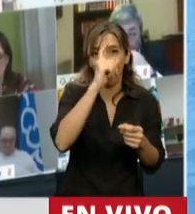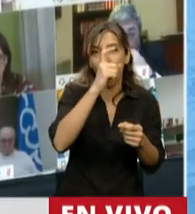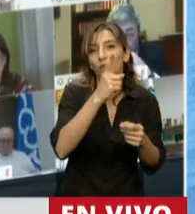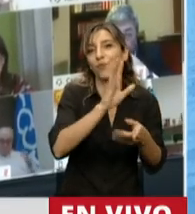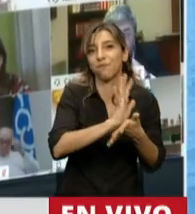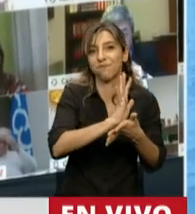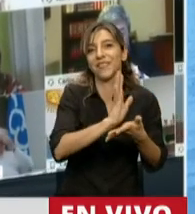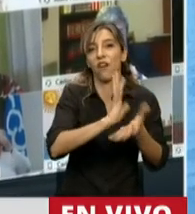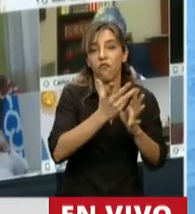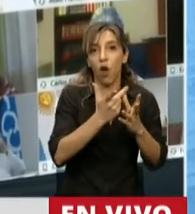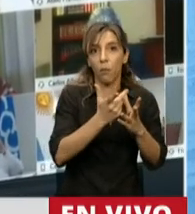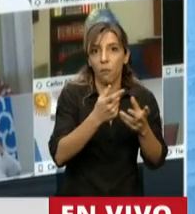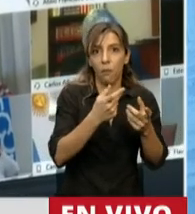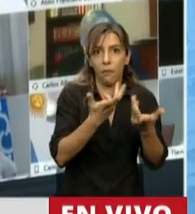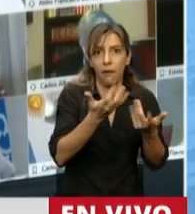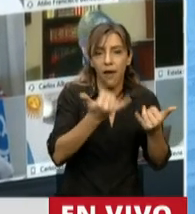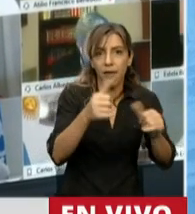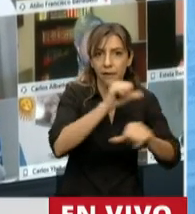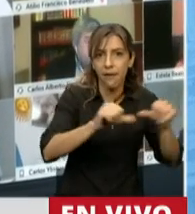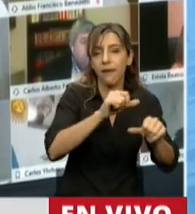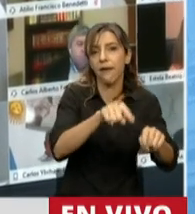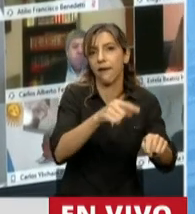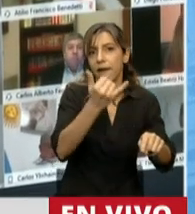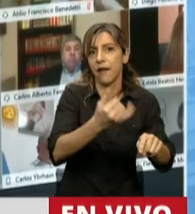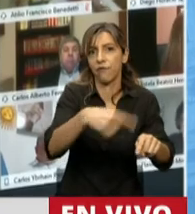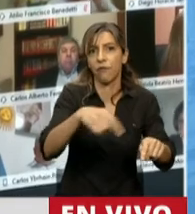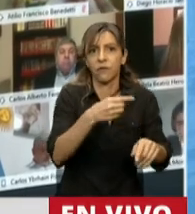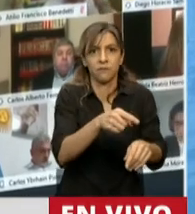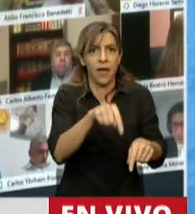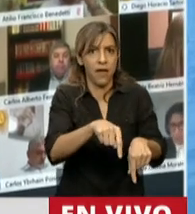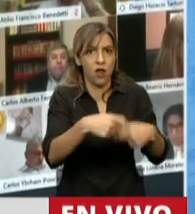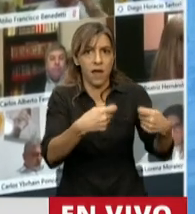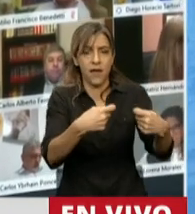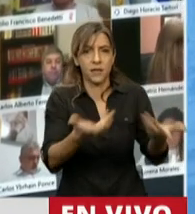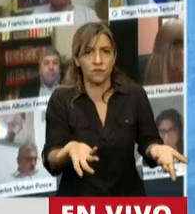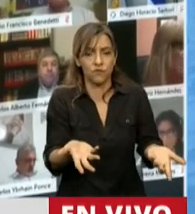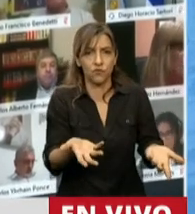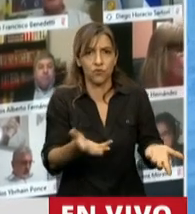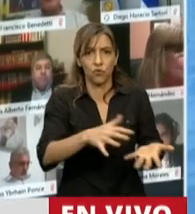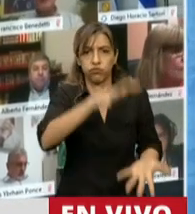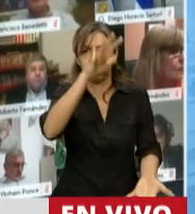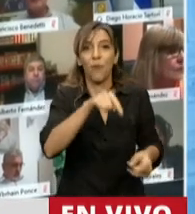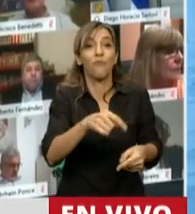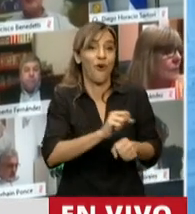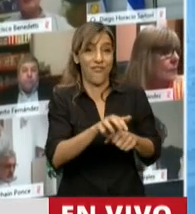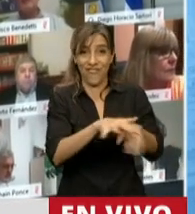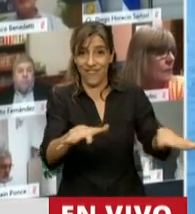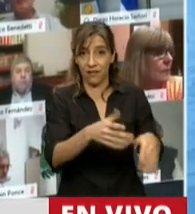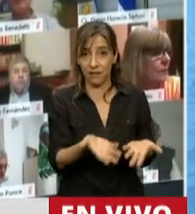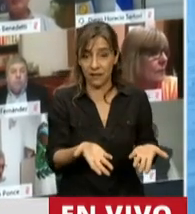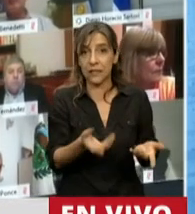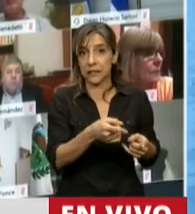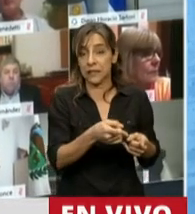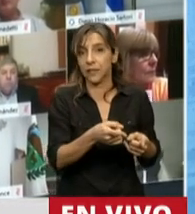que tienen que incurrir por esta pandemia. 8.000 millones de pesos es